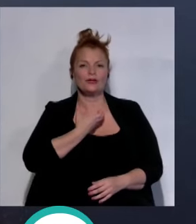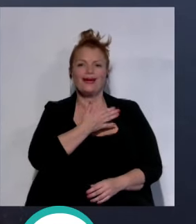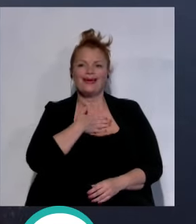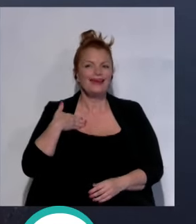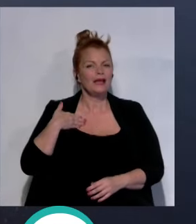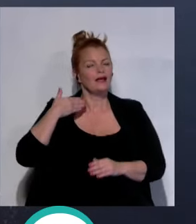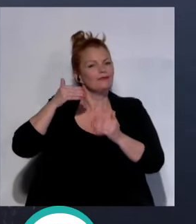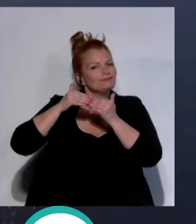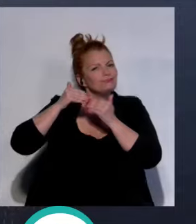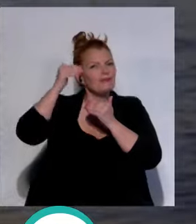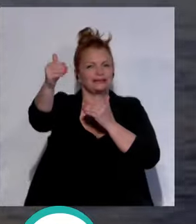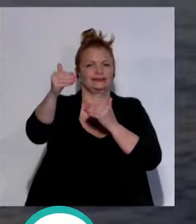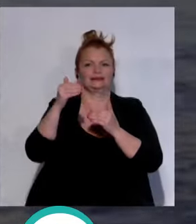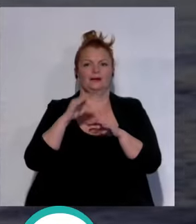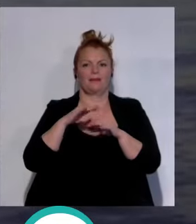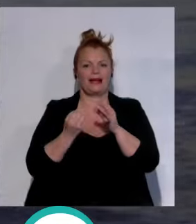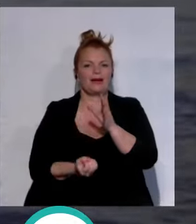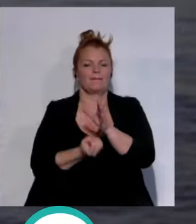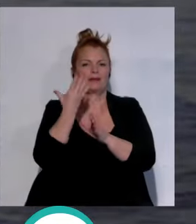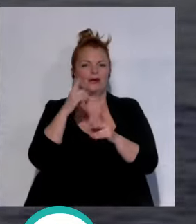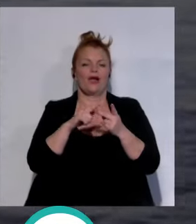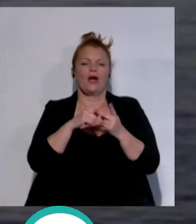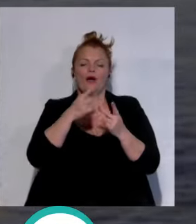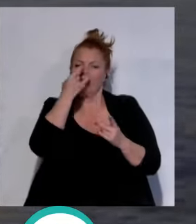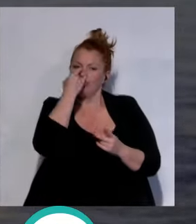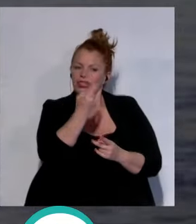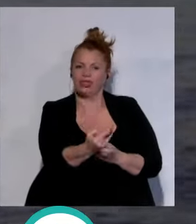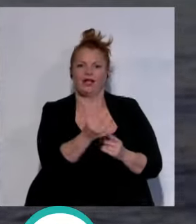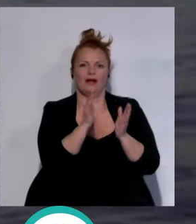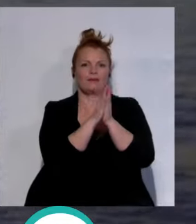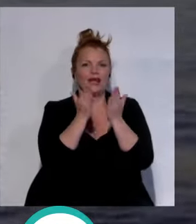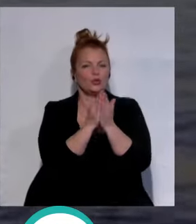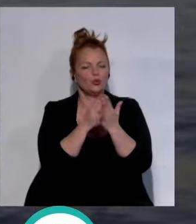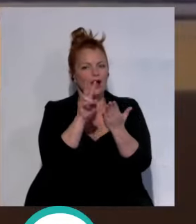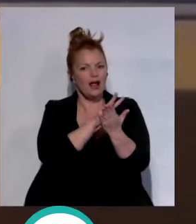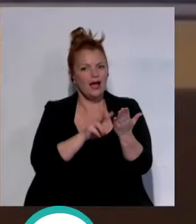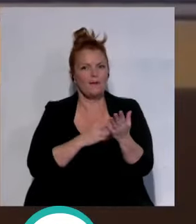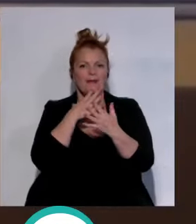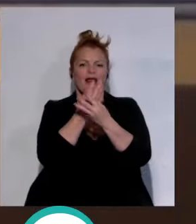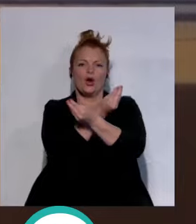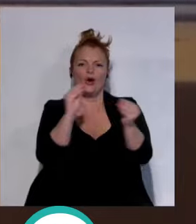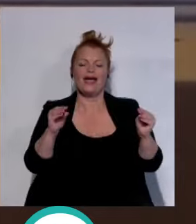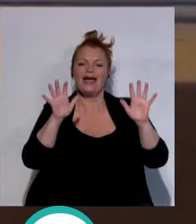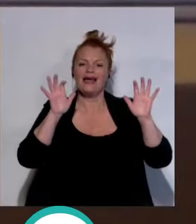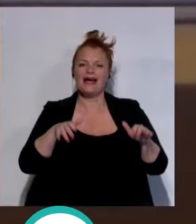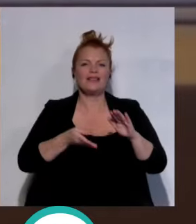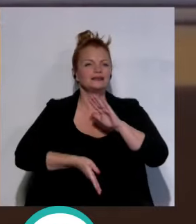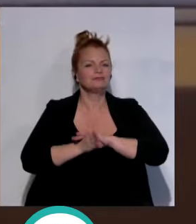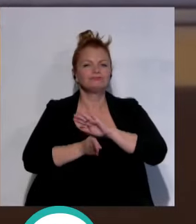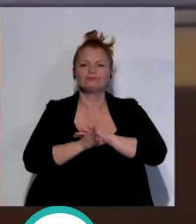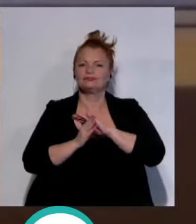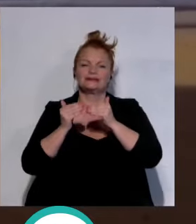va más allá enfocado a generar el amor a la lectura entre los más jóvenes y a que Cádiz mantenga para siempre su